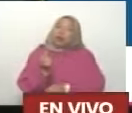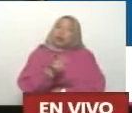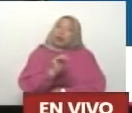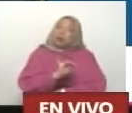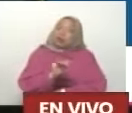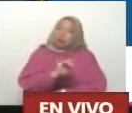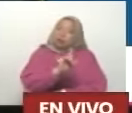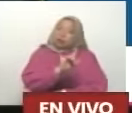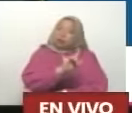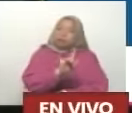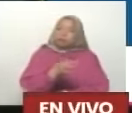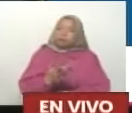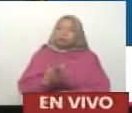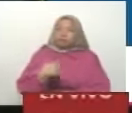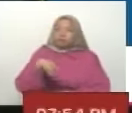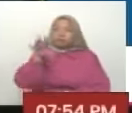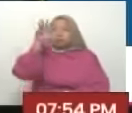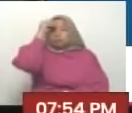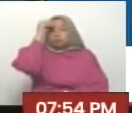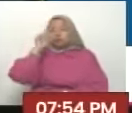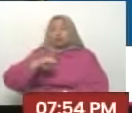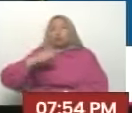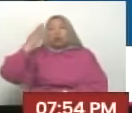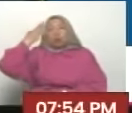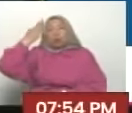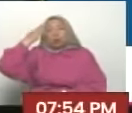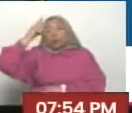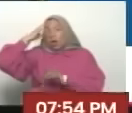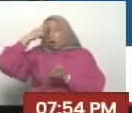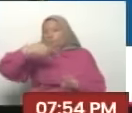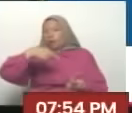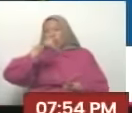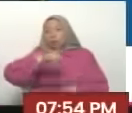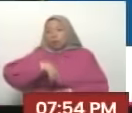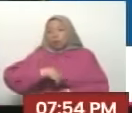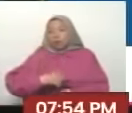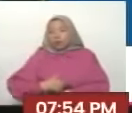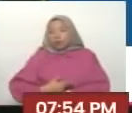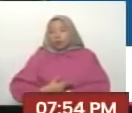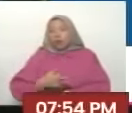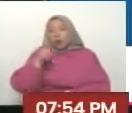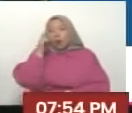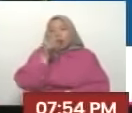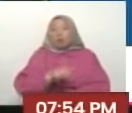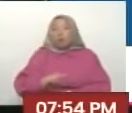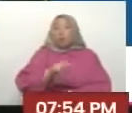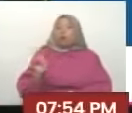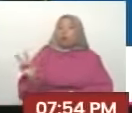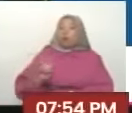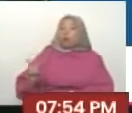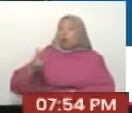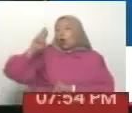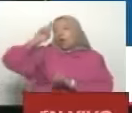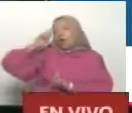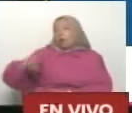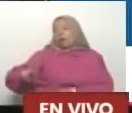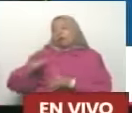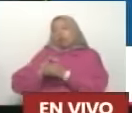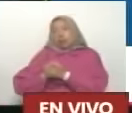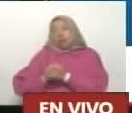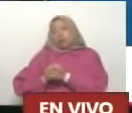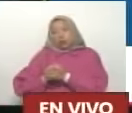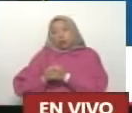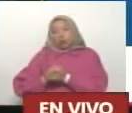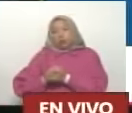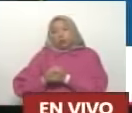Mucho Mucho Me consta Te respetaba mucho Aquí el pueblo De Venezuela También te respeta Mucho Ramonetti Y te quiere